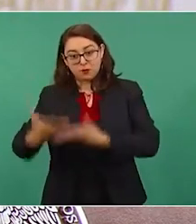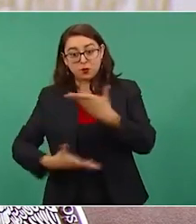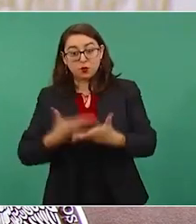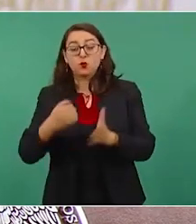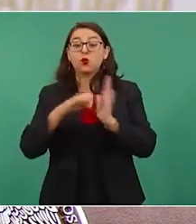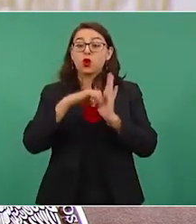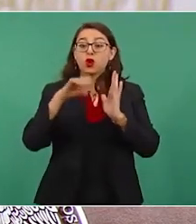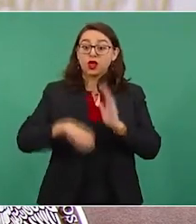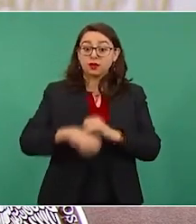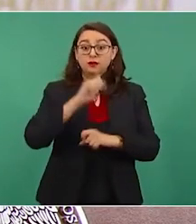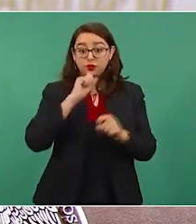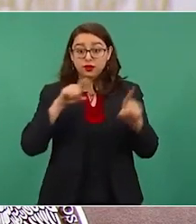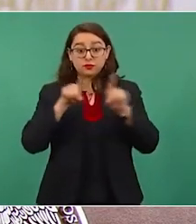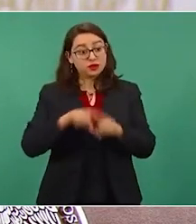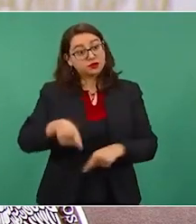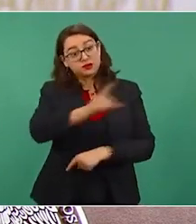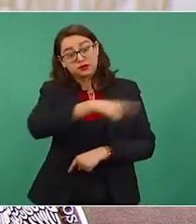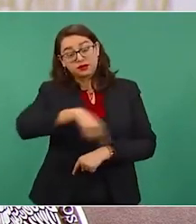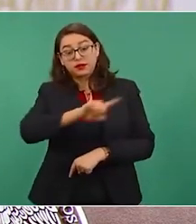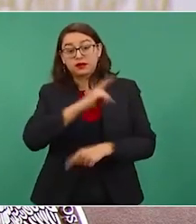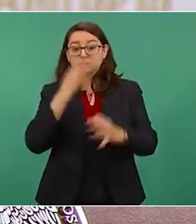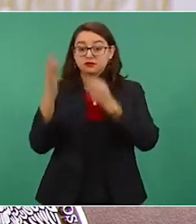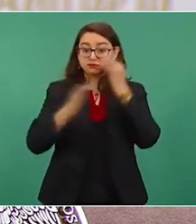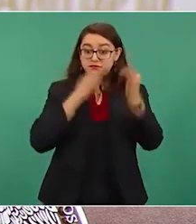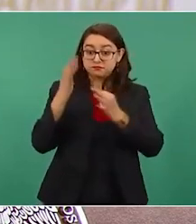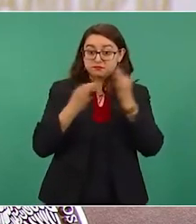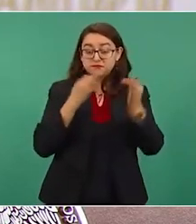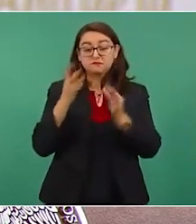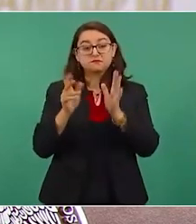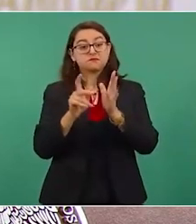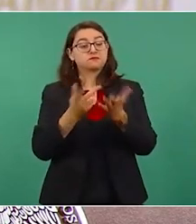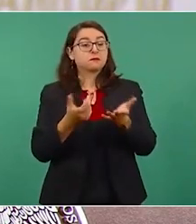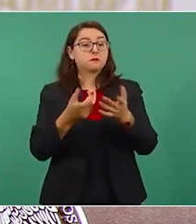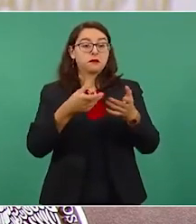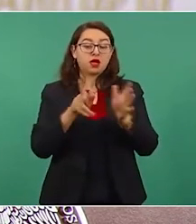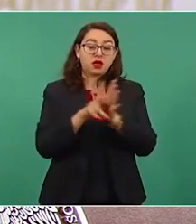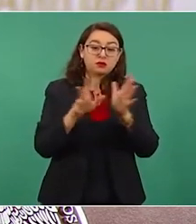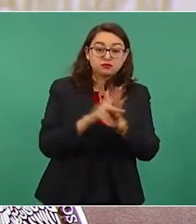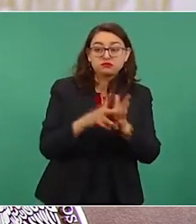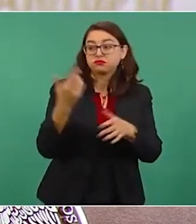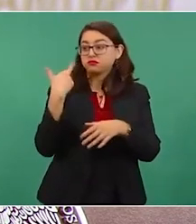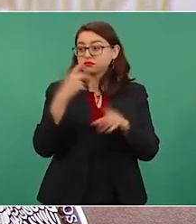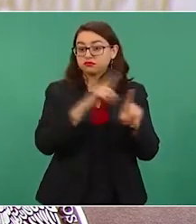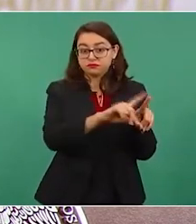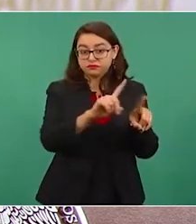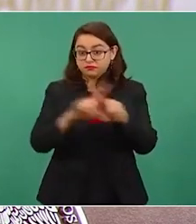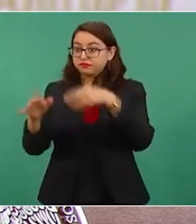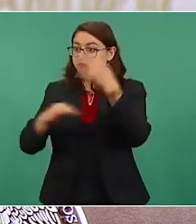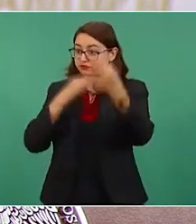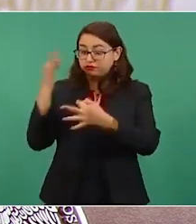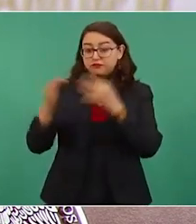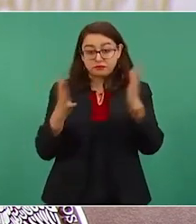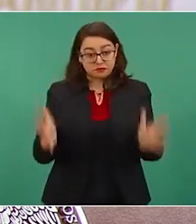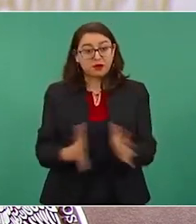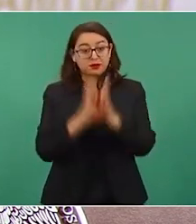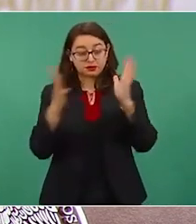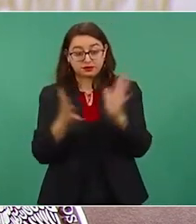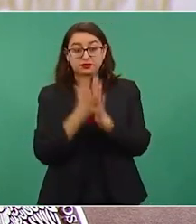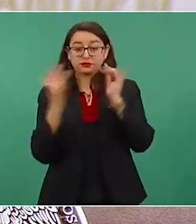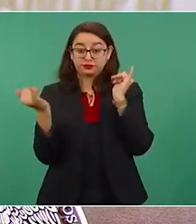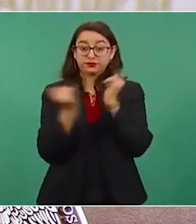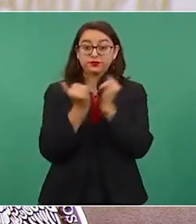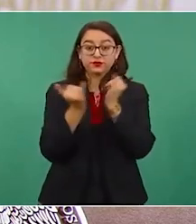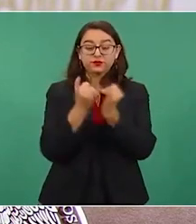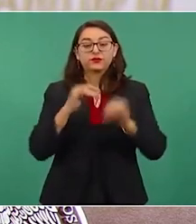comunicación. En efecto, la construcción, fortalecimiento y defensa de la democracia pasa por la